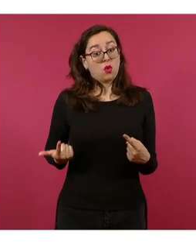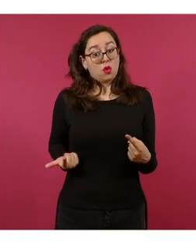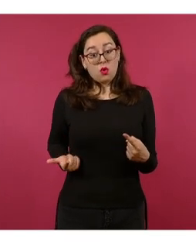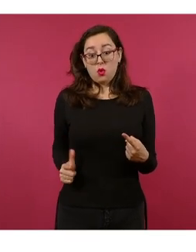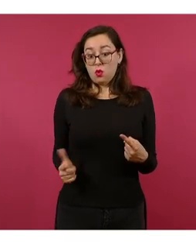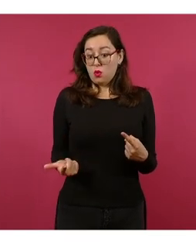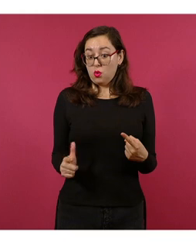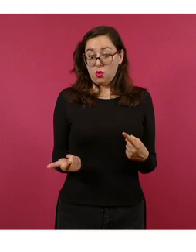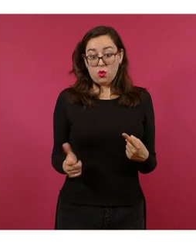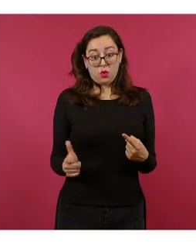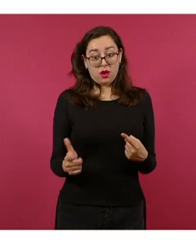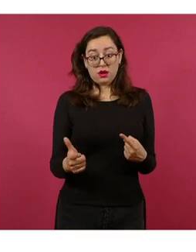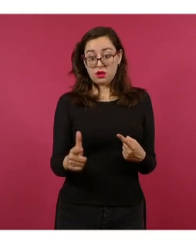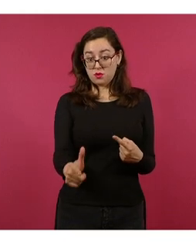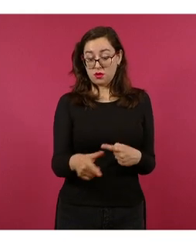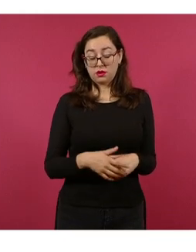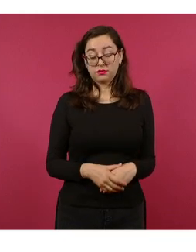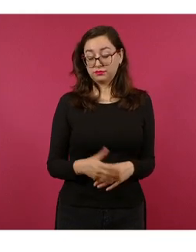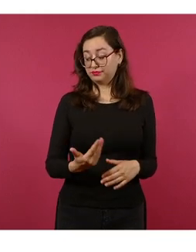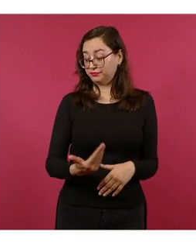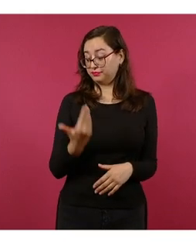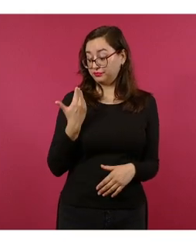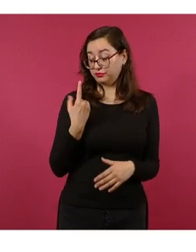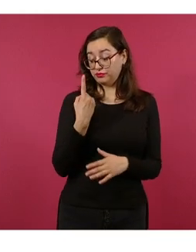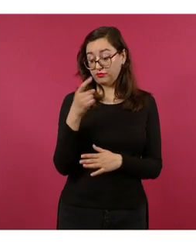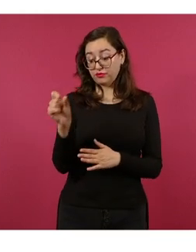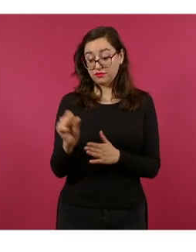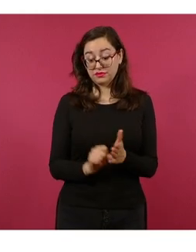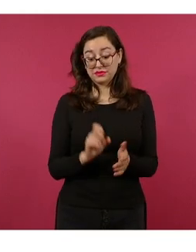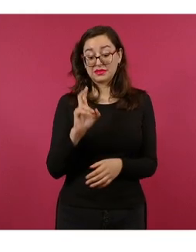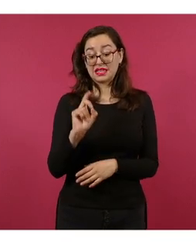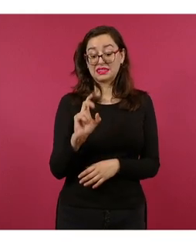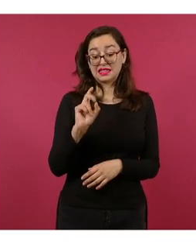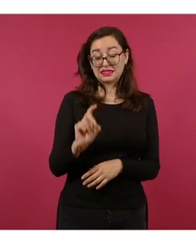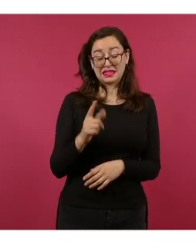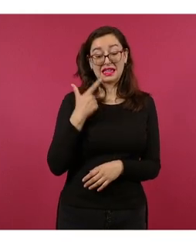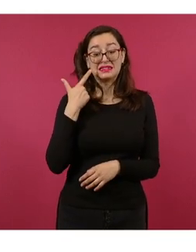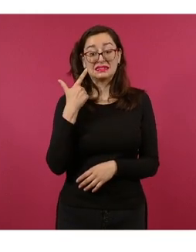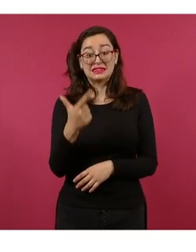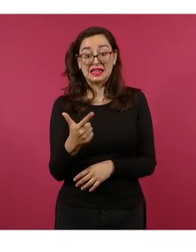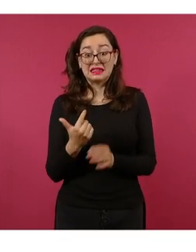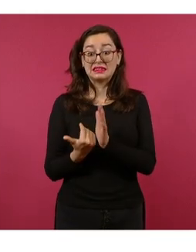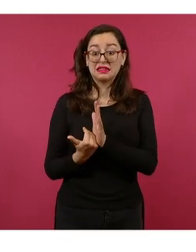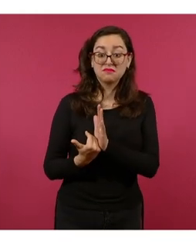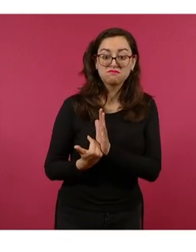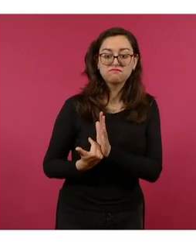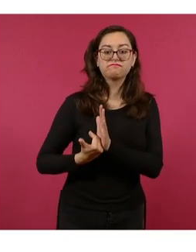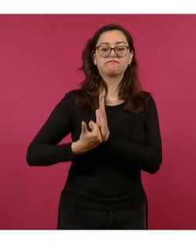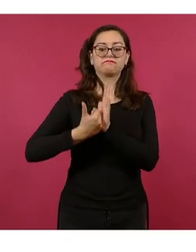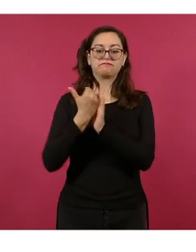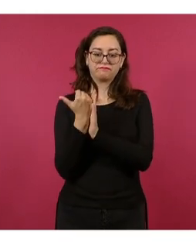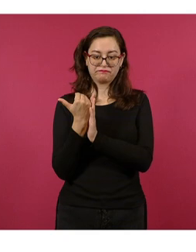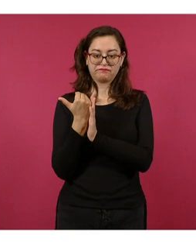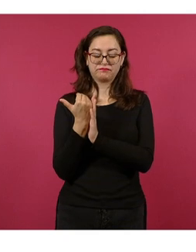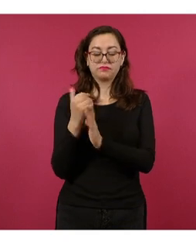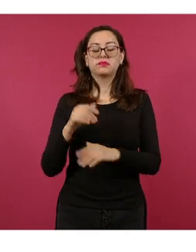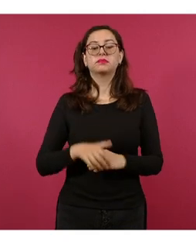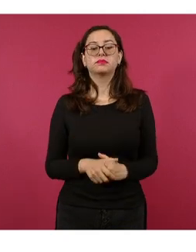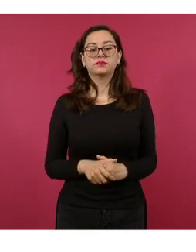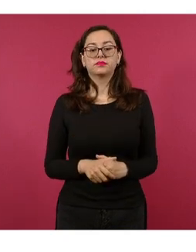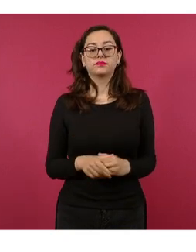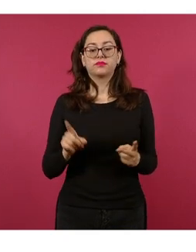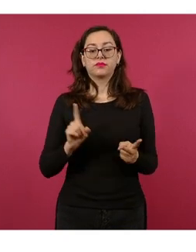el último mes fueron 37 homicidios más que en mayo de este año. En